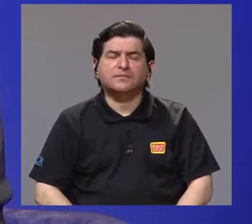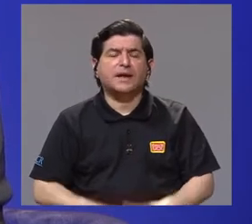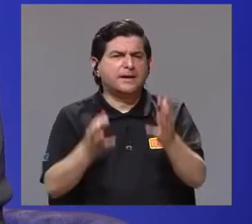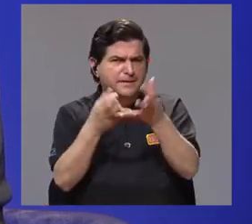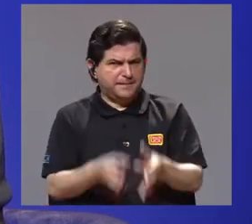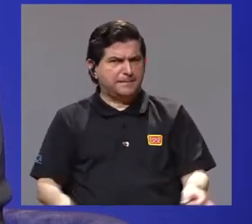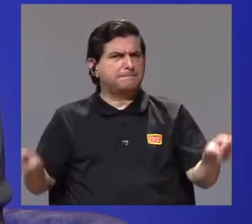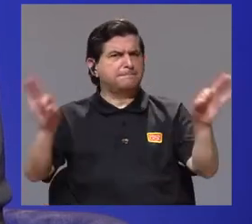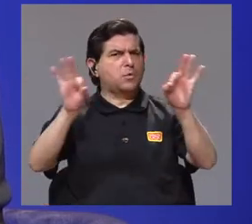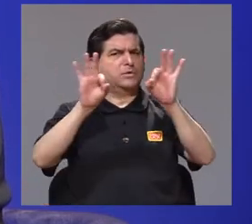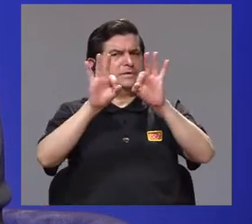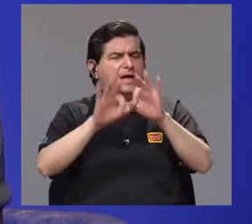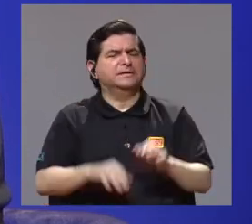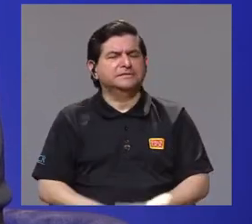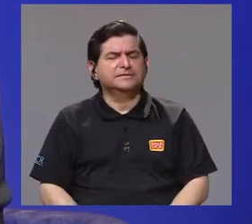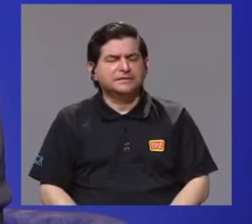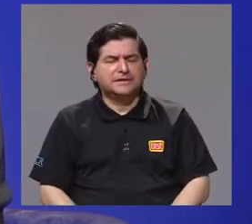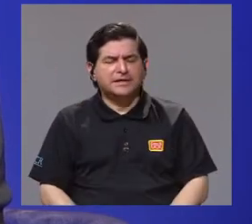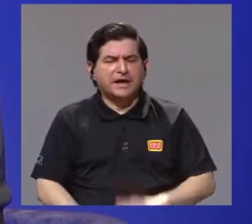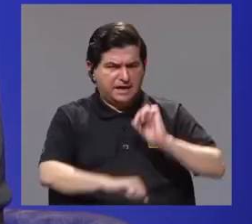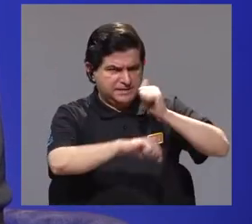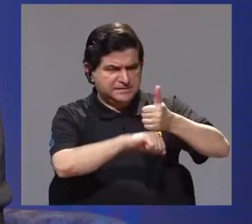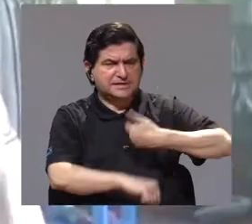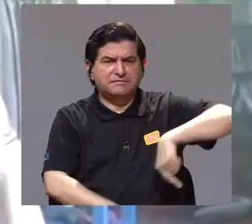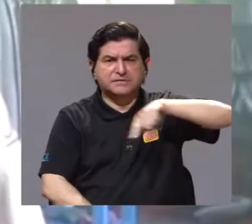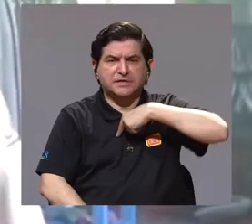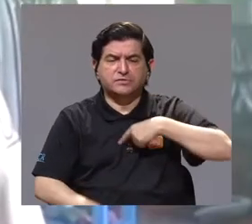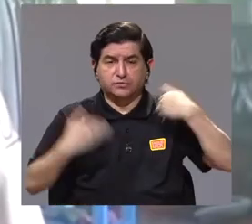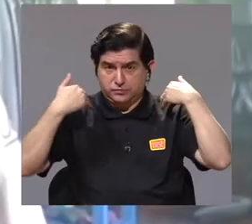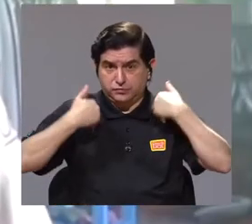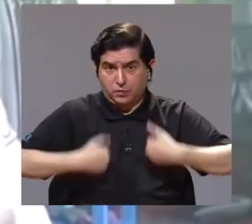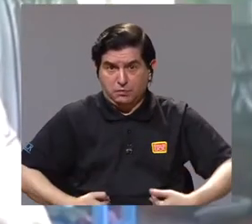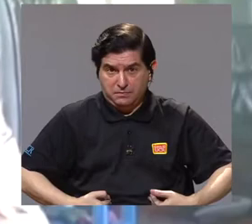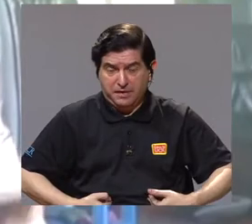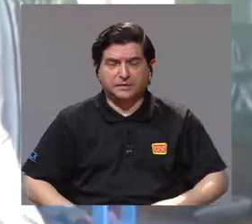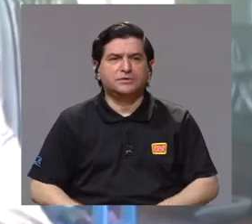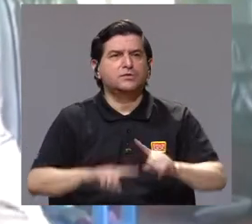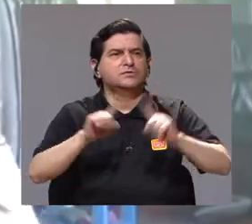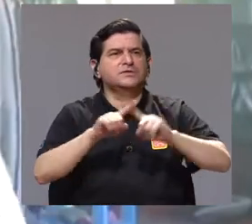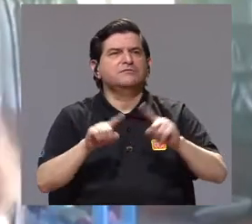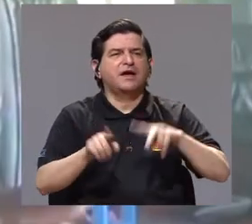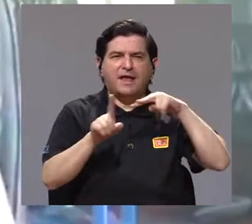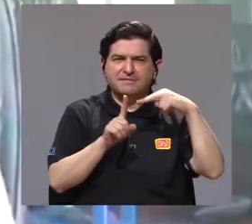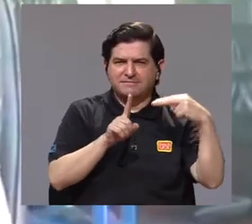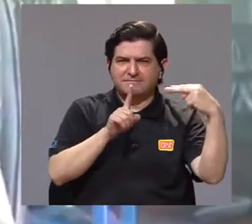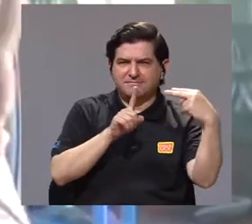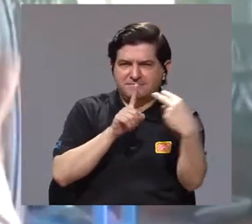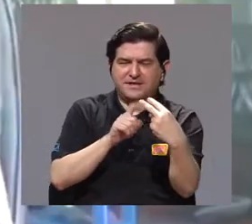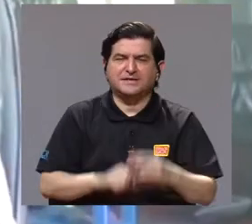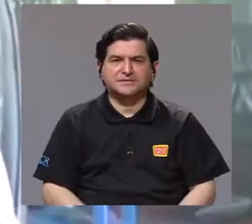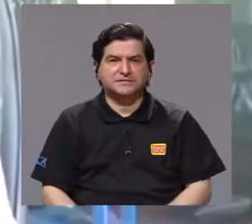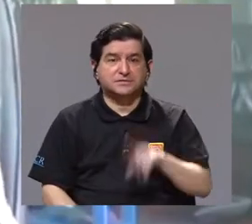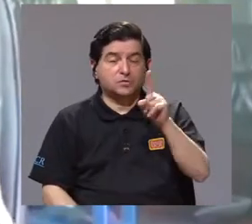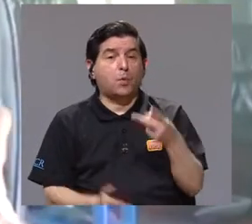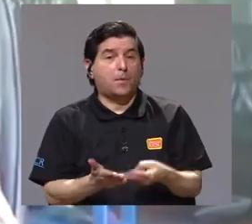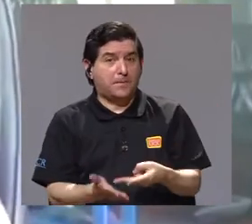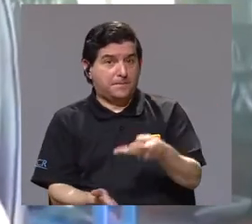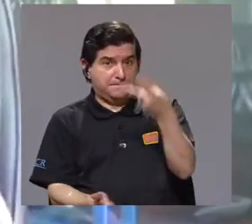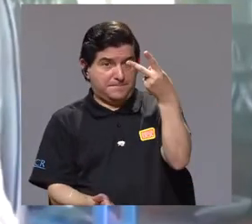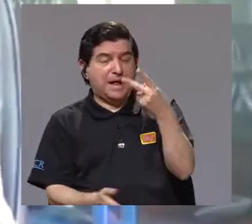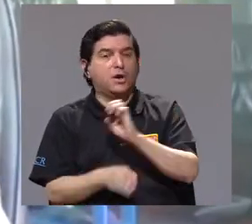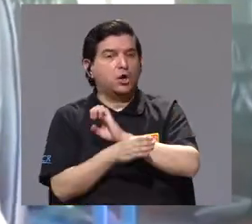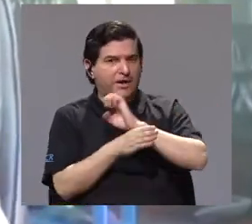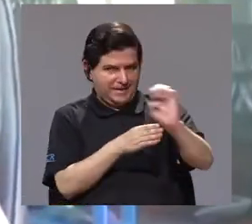Bueno, esa importancia, ese valor que le podemos dar nosotros los humanos, tiene varias aristas, hay un valor,